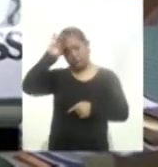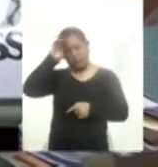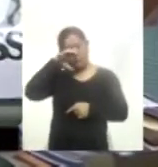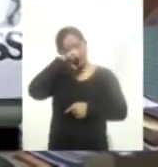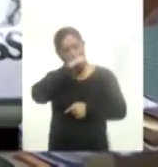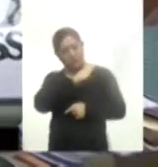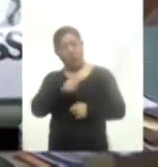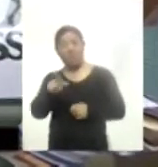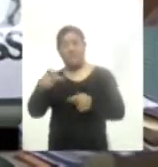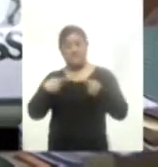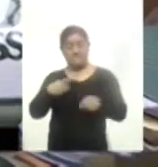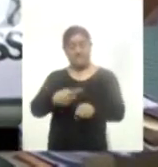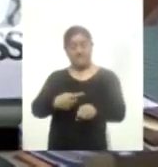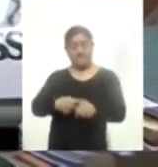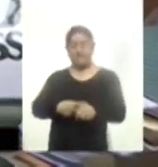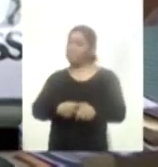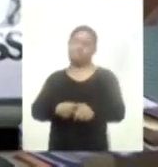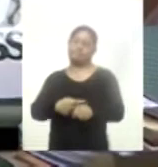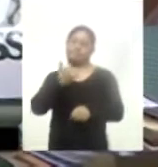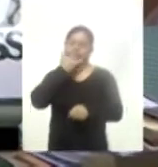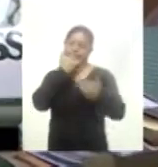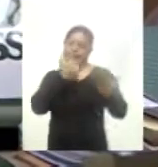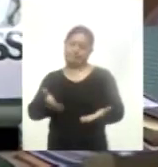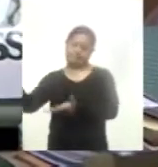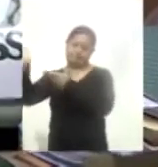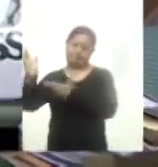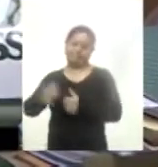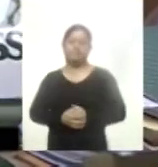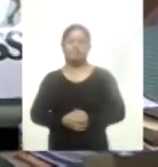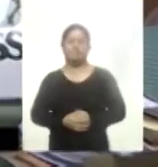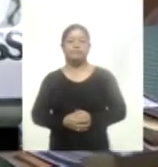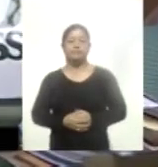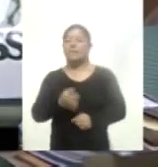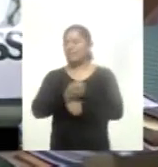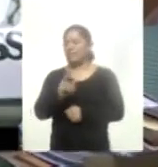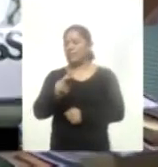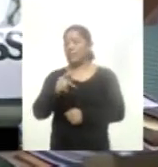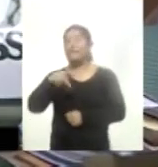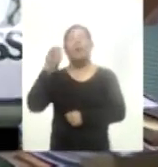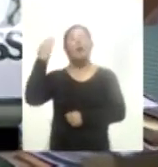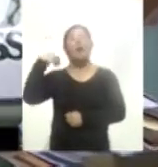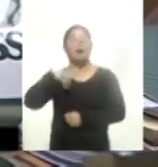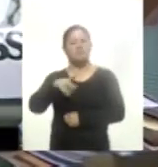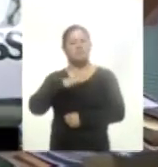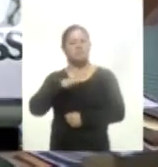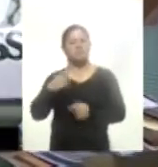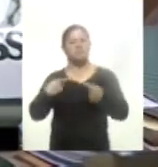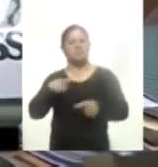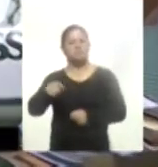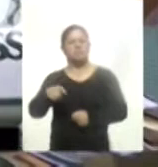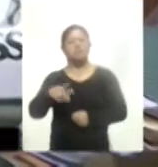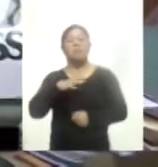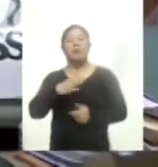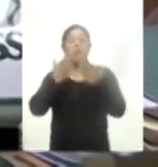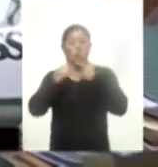llega enferma se le retira inmediatamente. Las personas, ahorita no sucede, pero en el momento las personas que no llegaban con cubrebocas se les proporcionaba